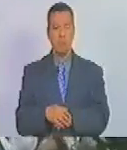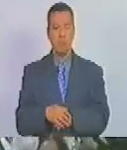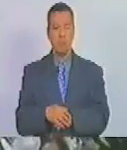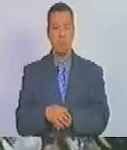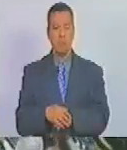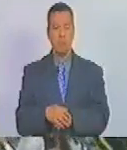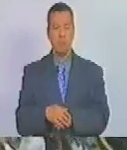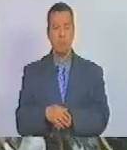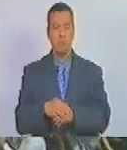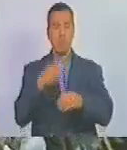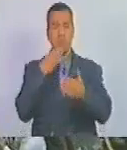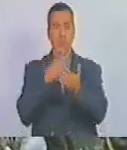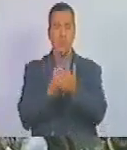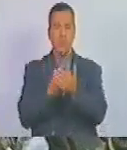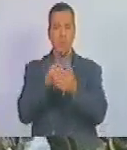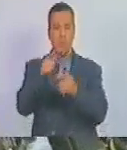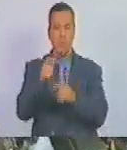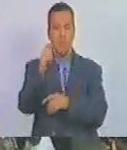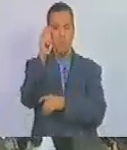gracias